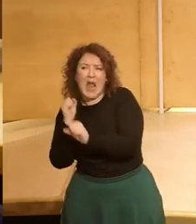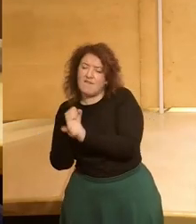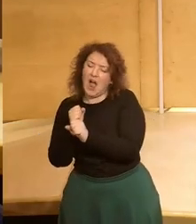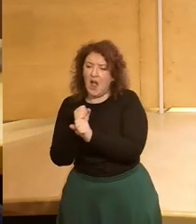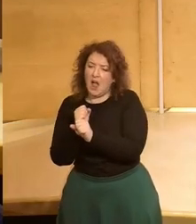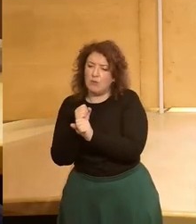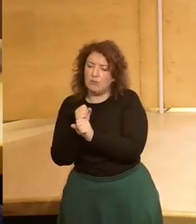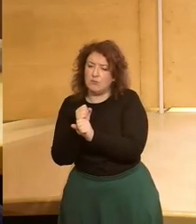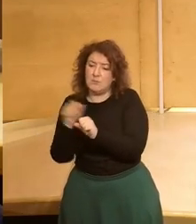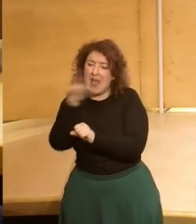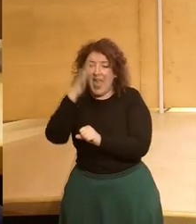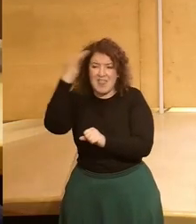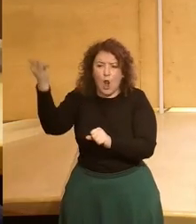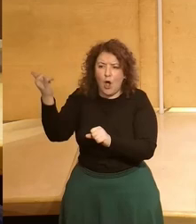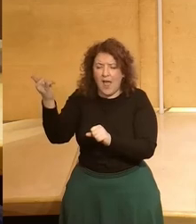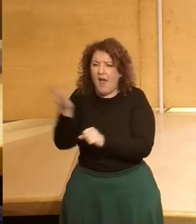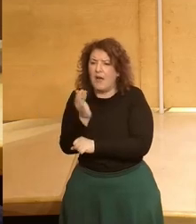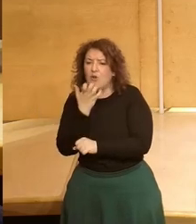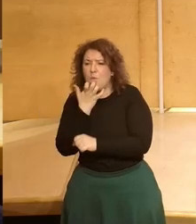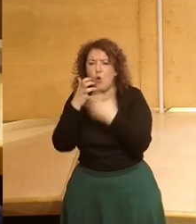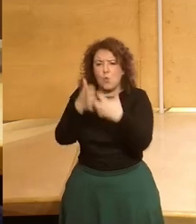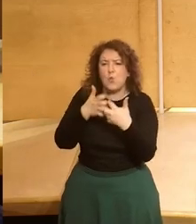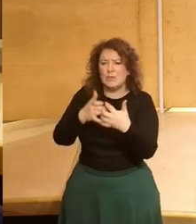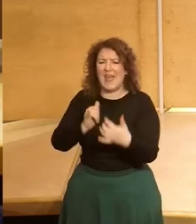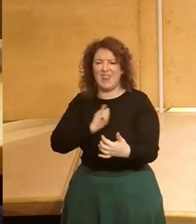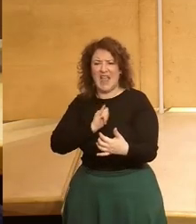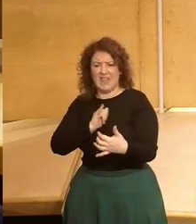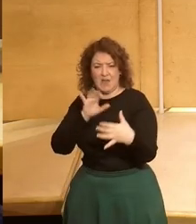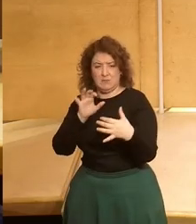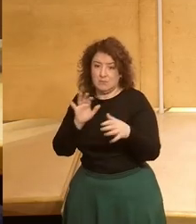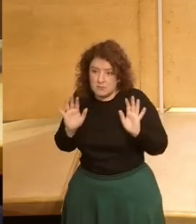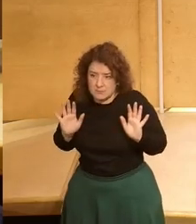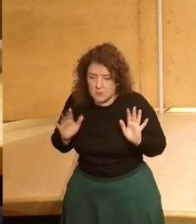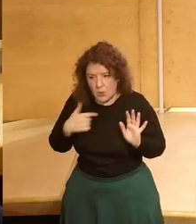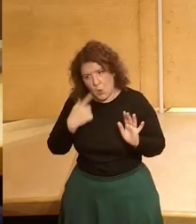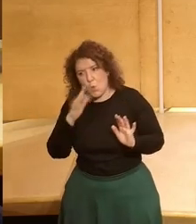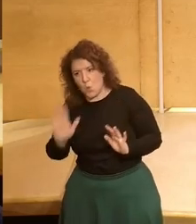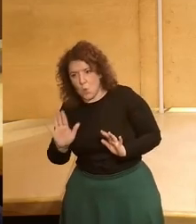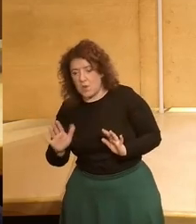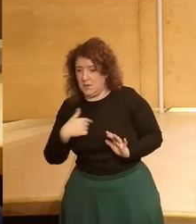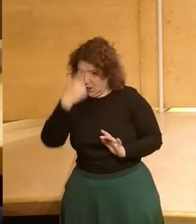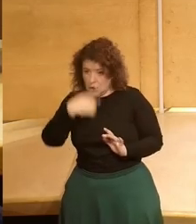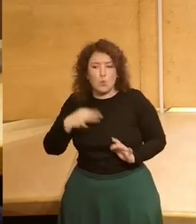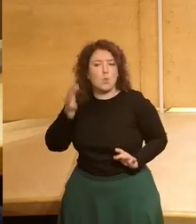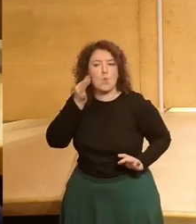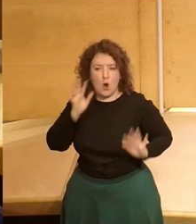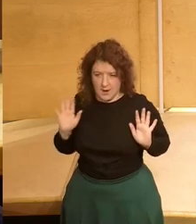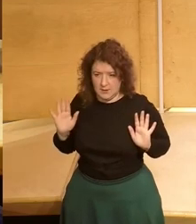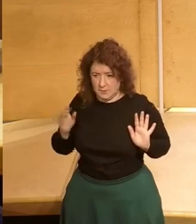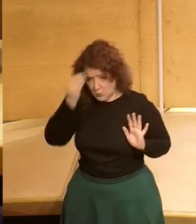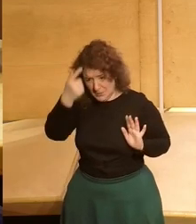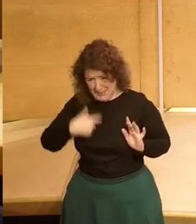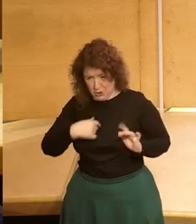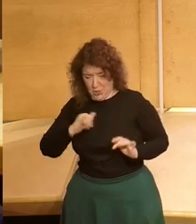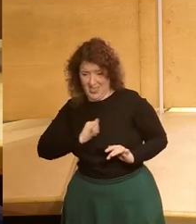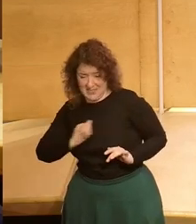hay ideologías que siempre están como con luchas identitarias y yo le digo a ver cuidado para empezar yo soy mujer te parece una